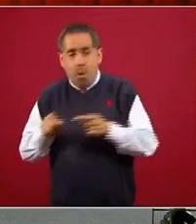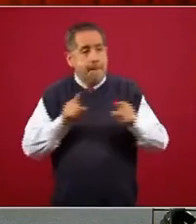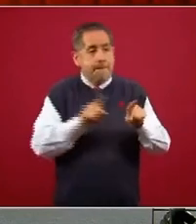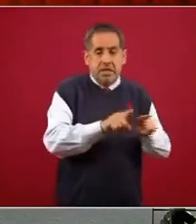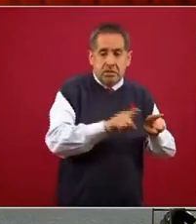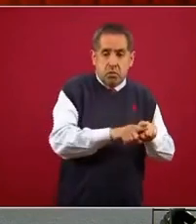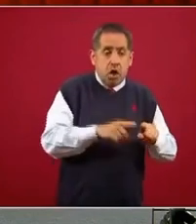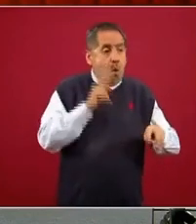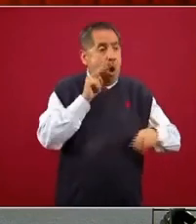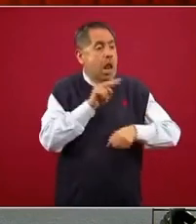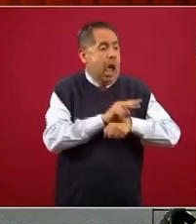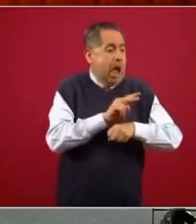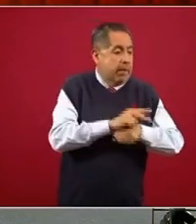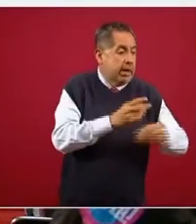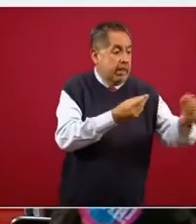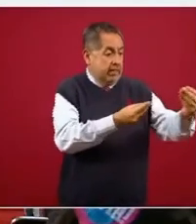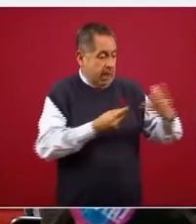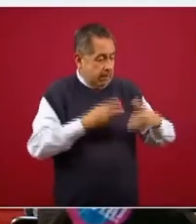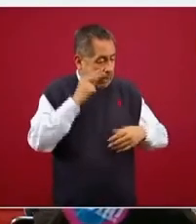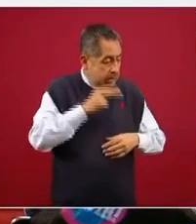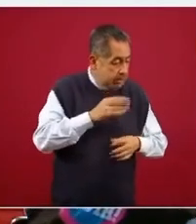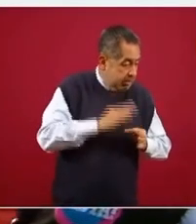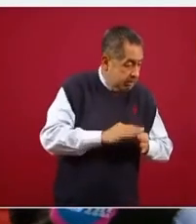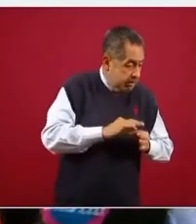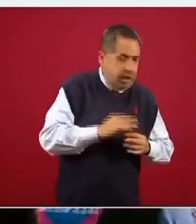nosotros validamos a Estados Unidos. La que sigue.